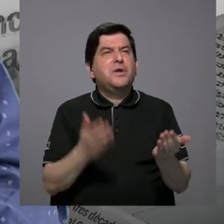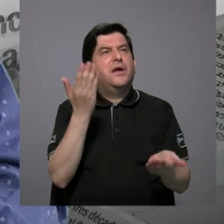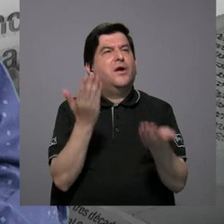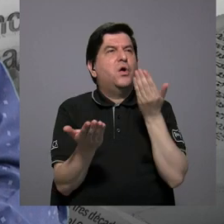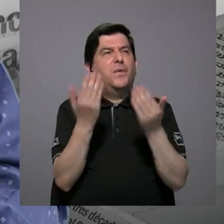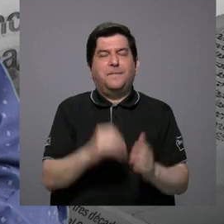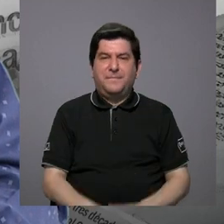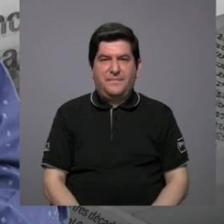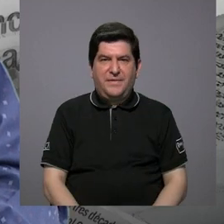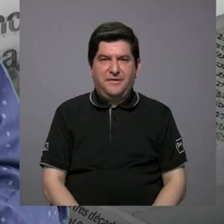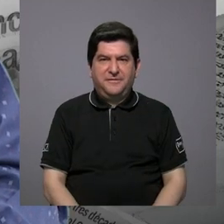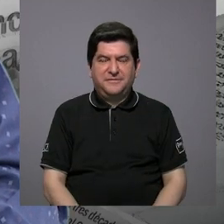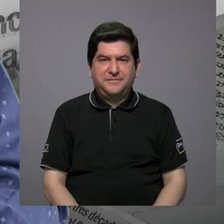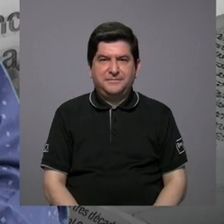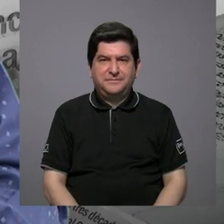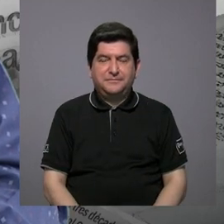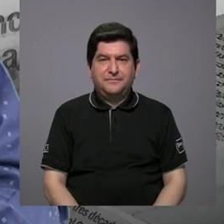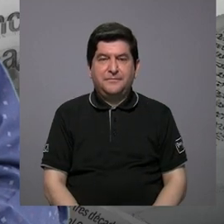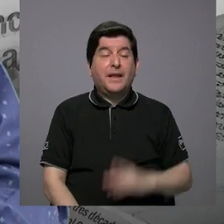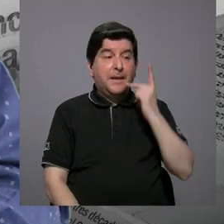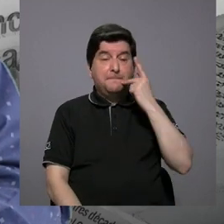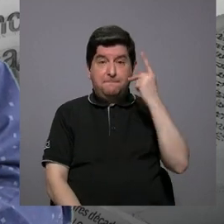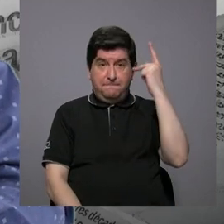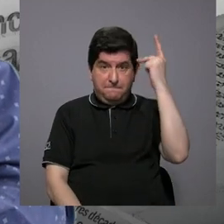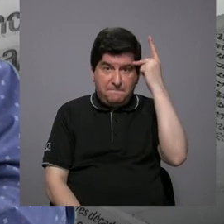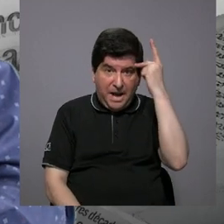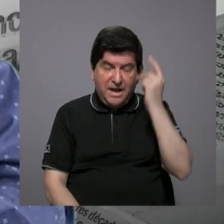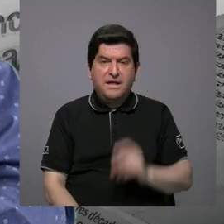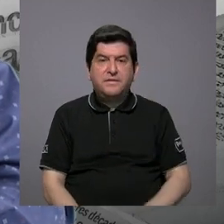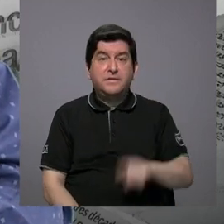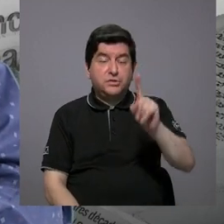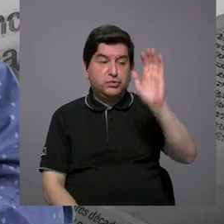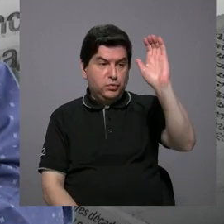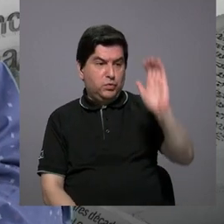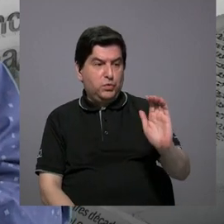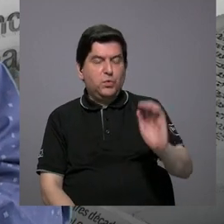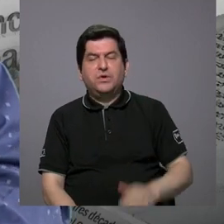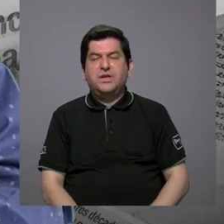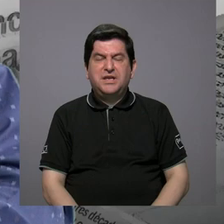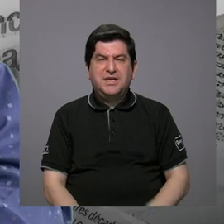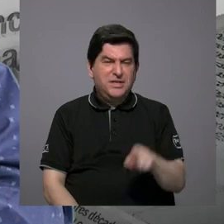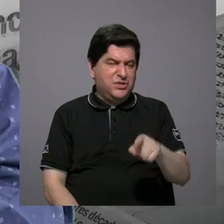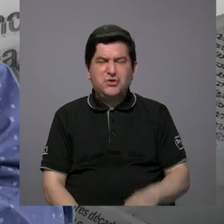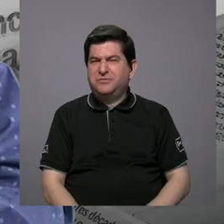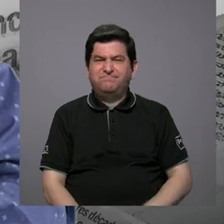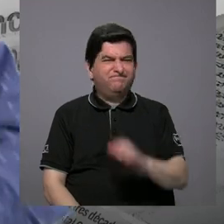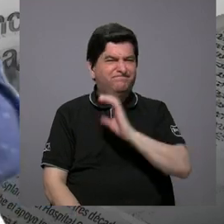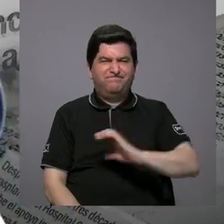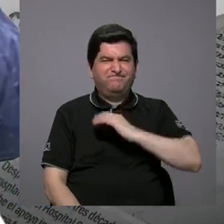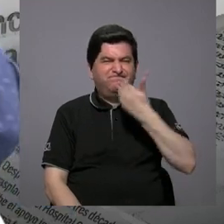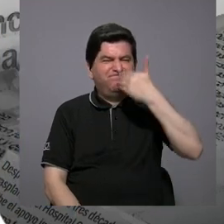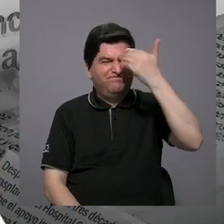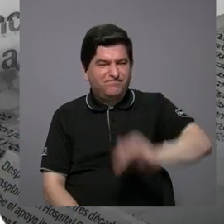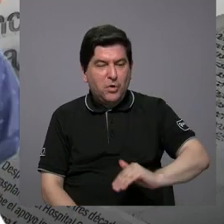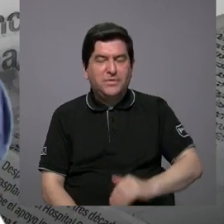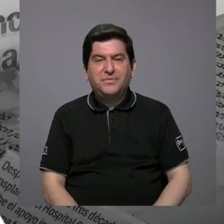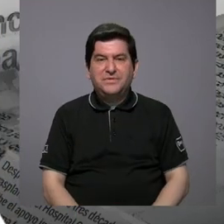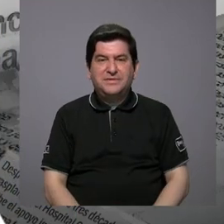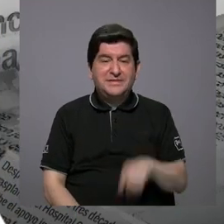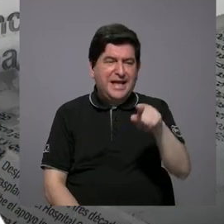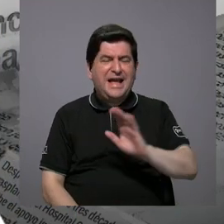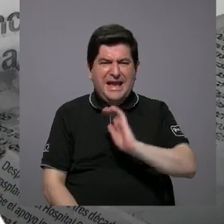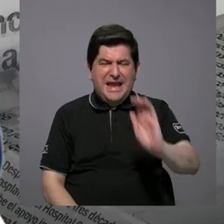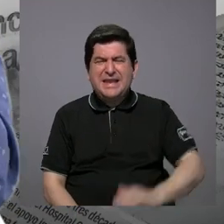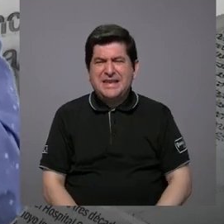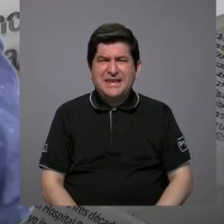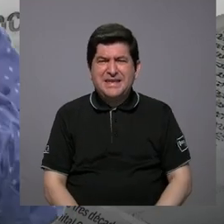como cuando los padres de familia andan con un chiquito malcriado. Y llegan y hacen el desmadre